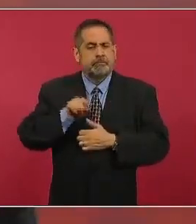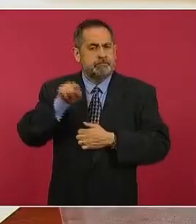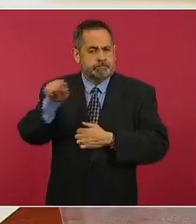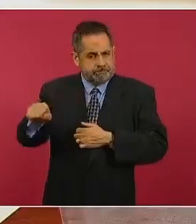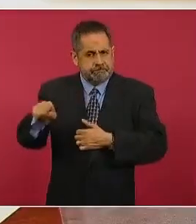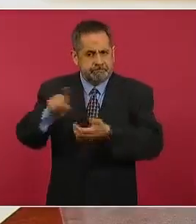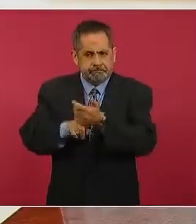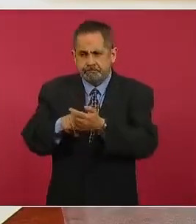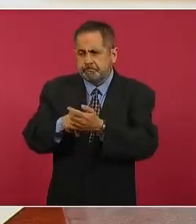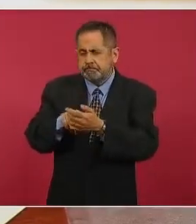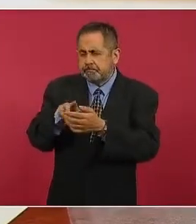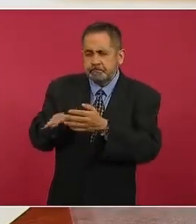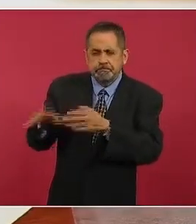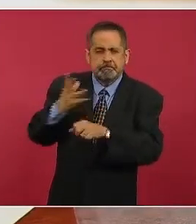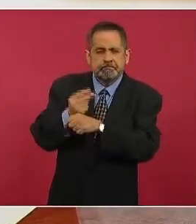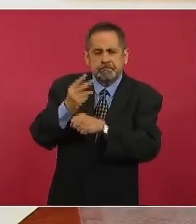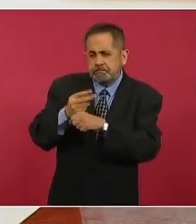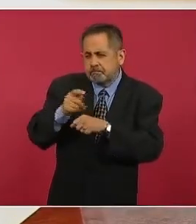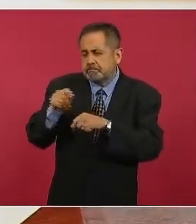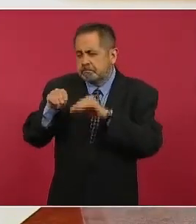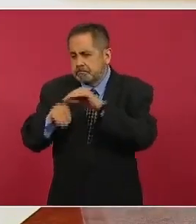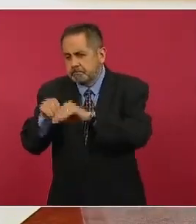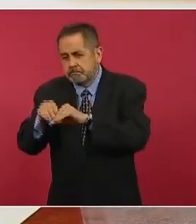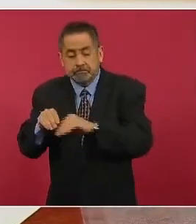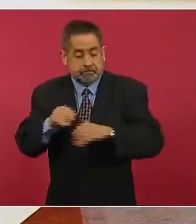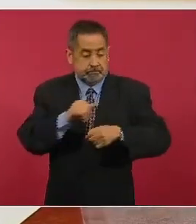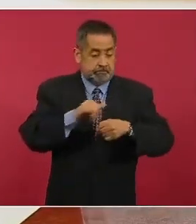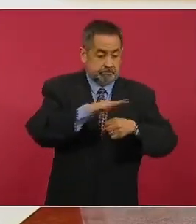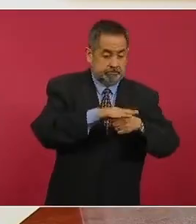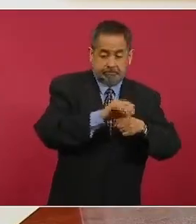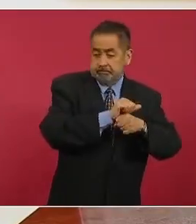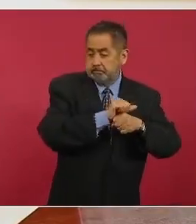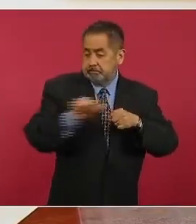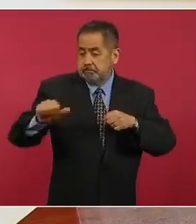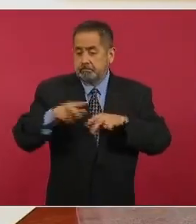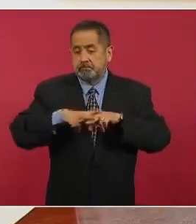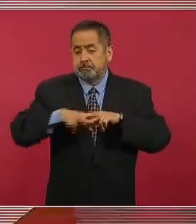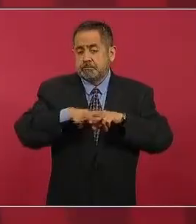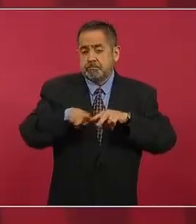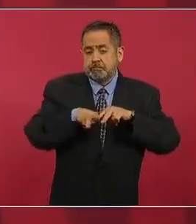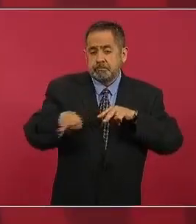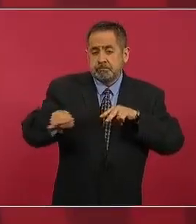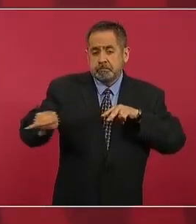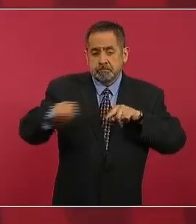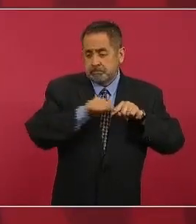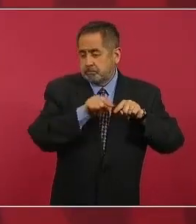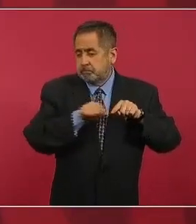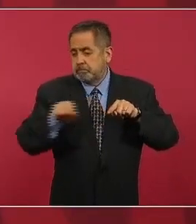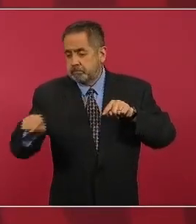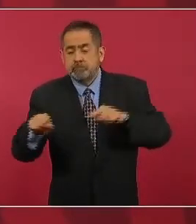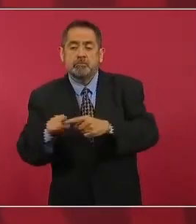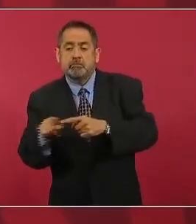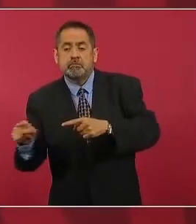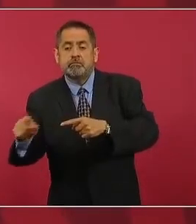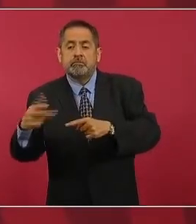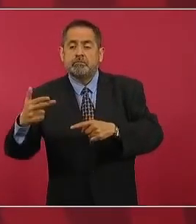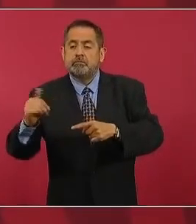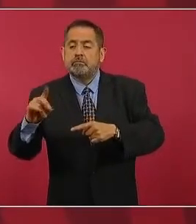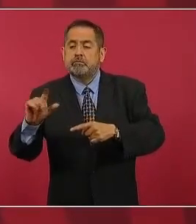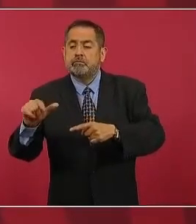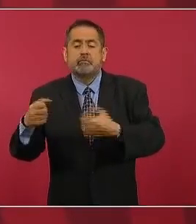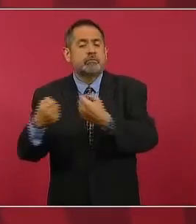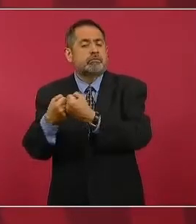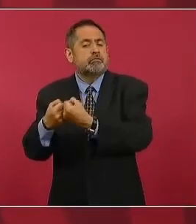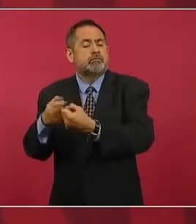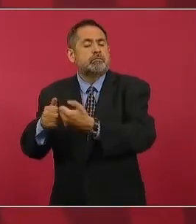vía desde Lismo hasta Tapachula hasta Hidalgo hasta la